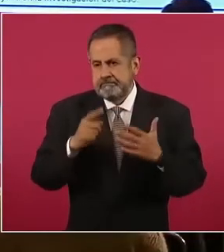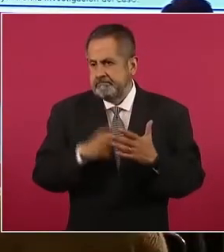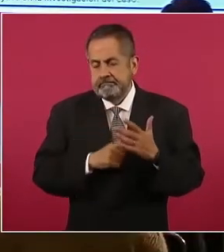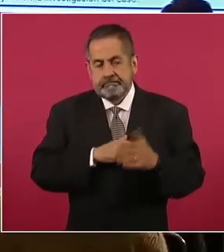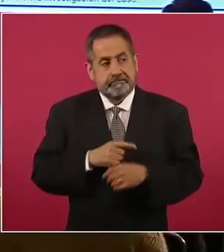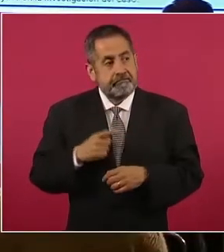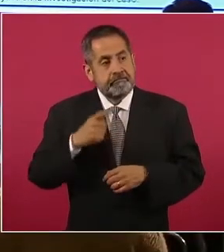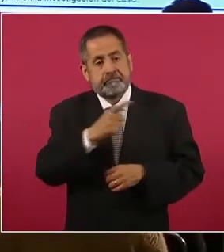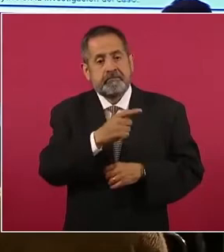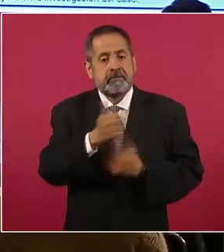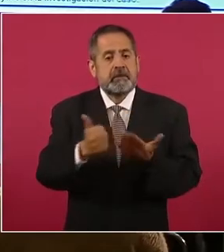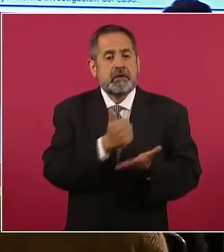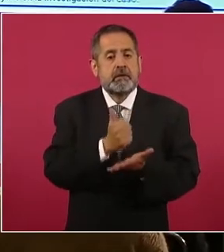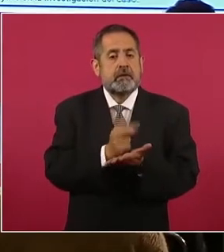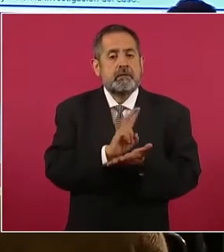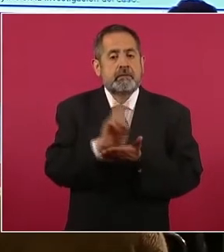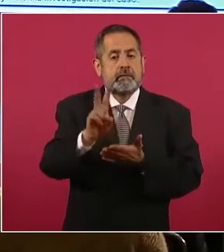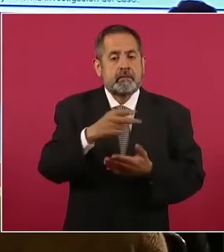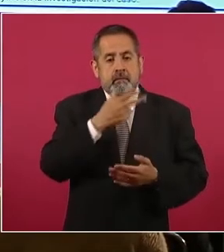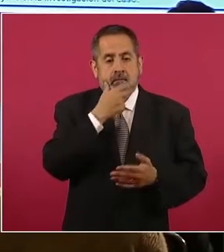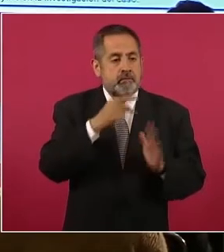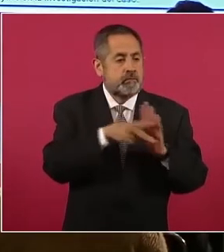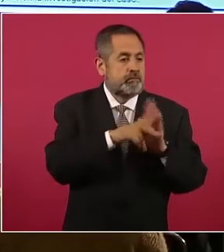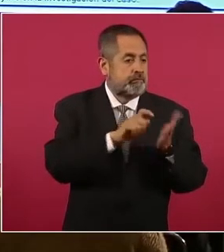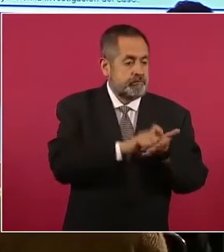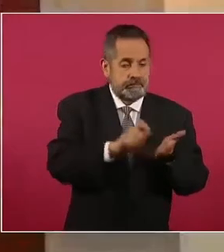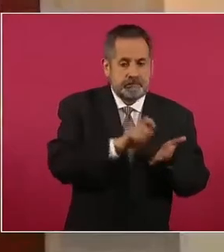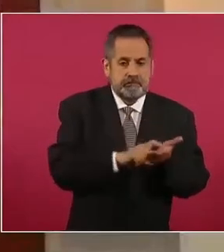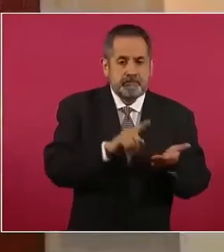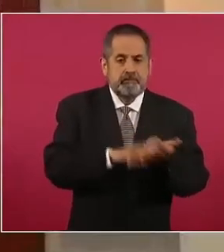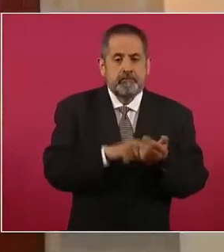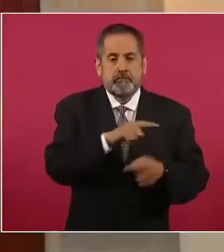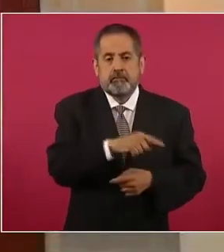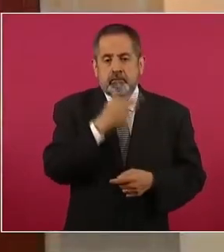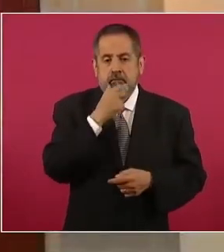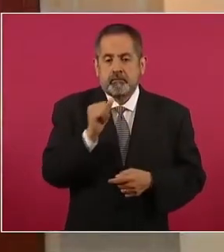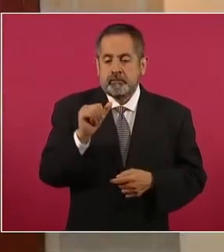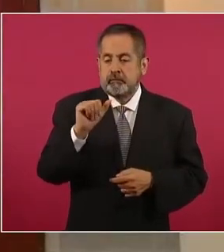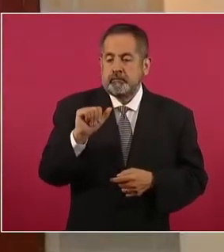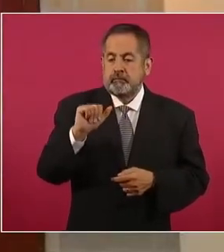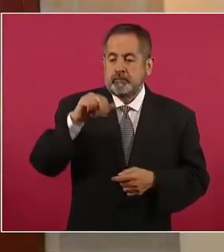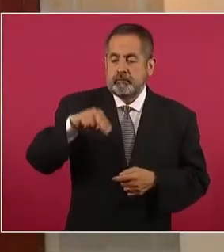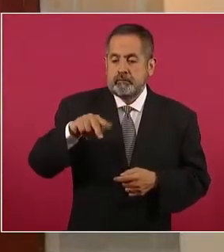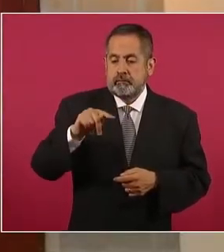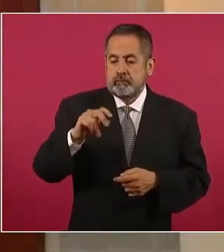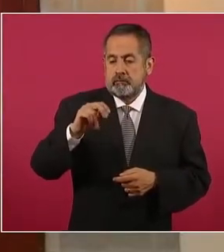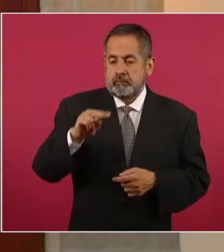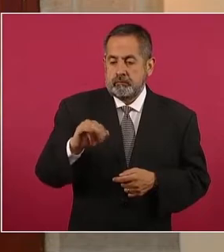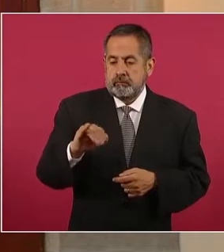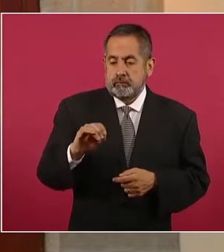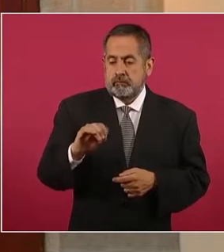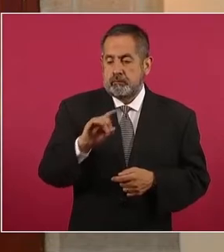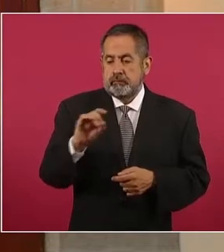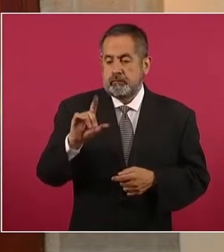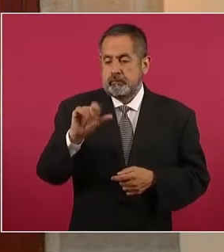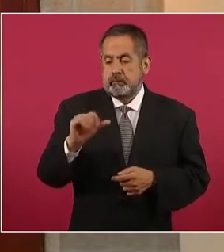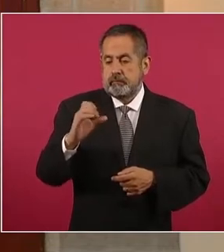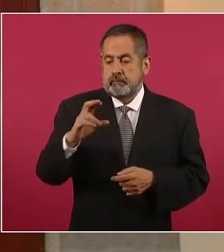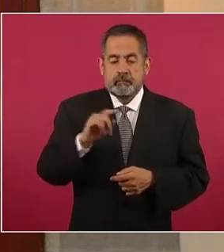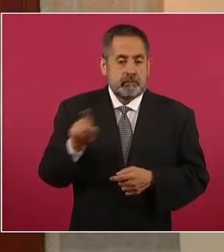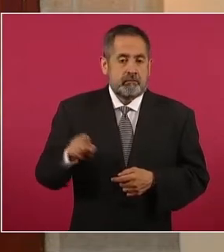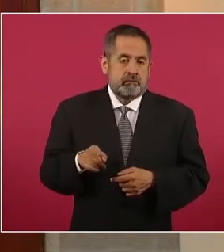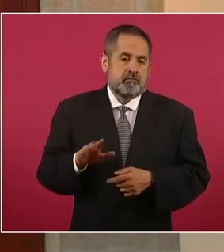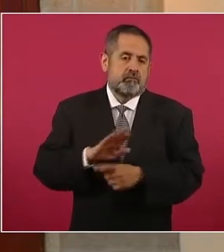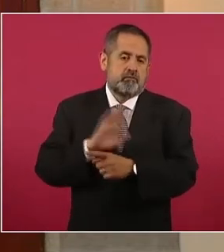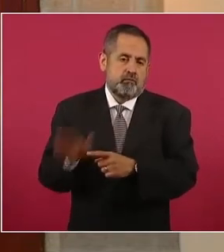Ciudad Victoria del periodista tamaulipeco Antonio de la Cruz. Este evento fue a las